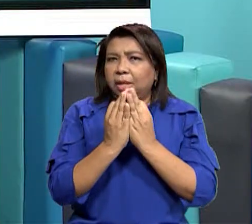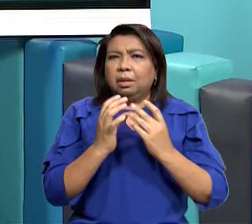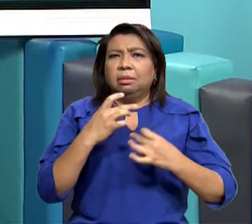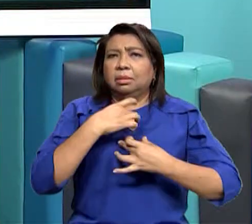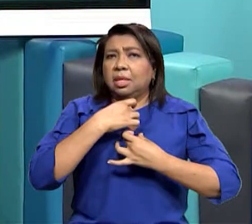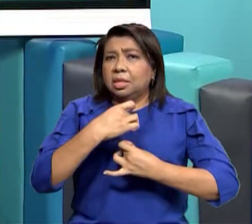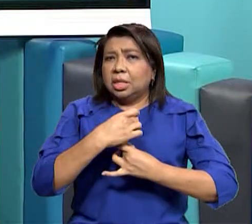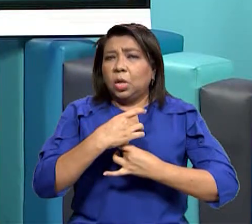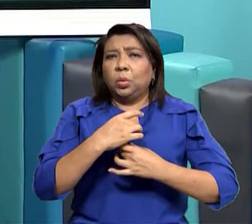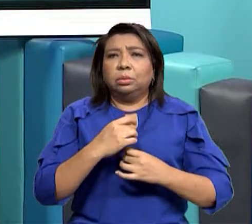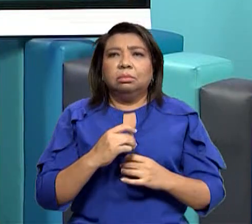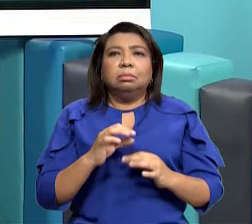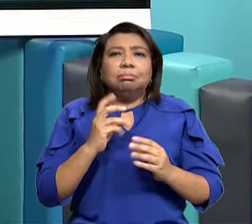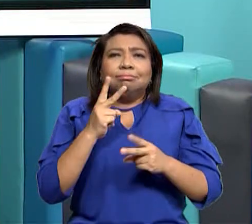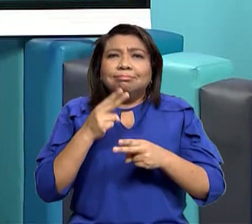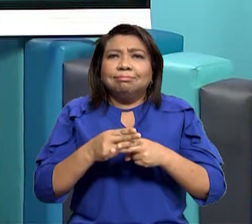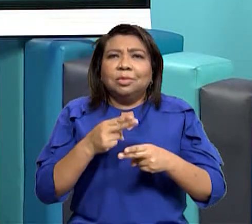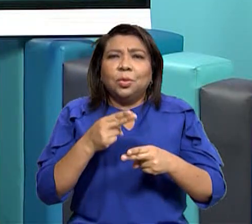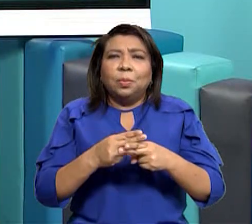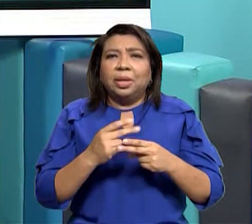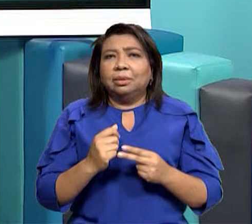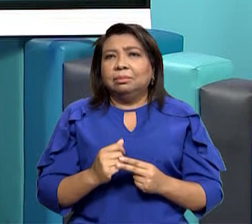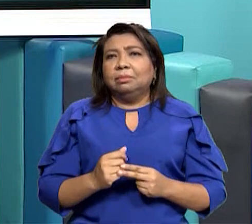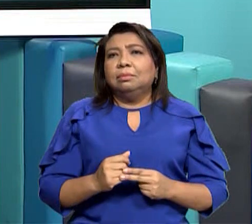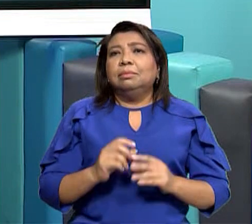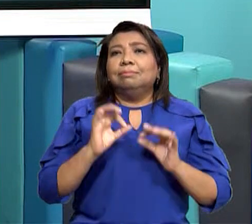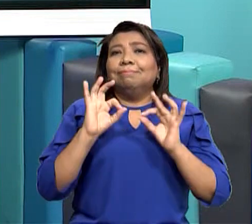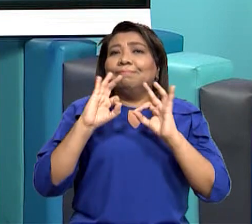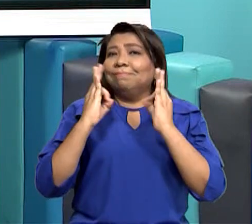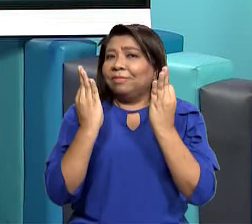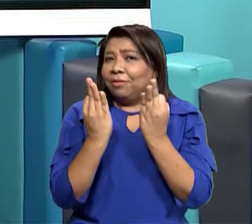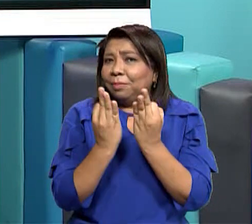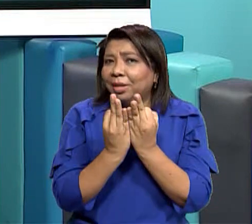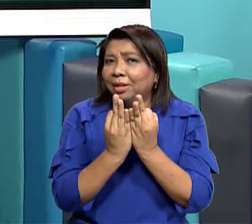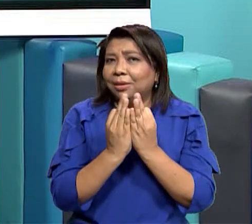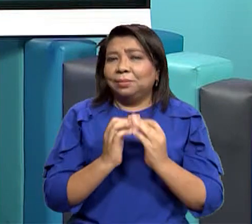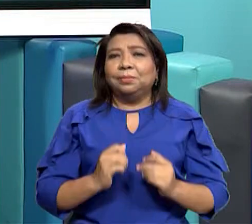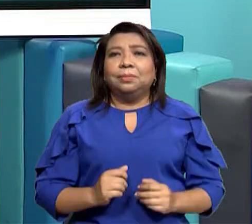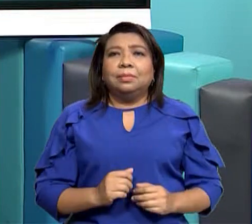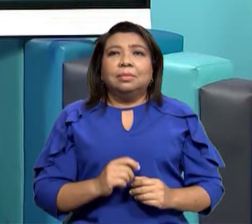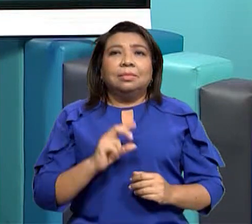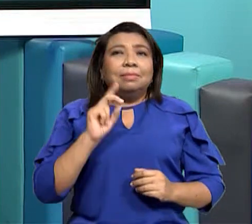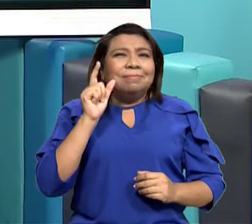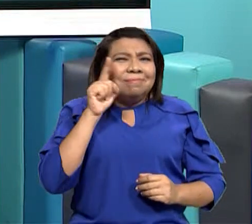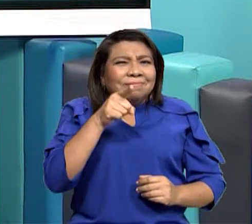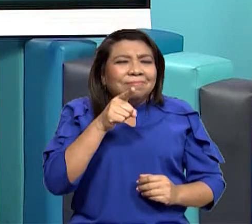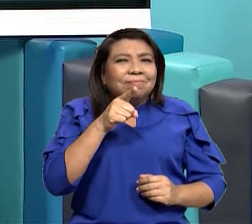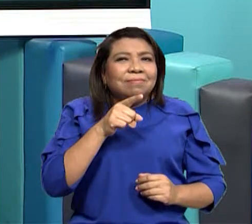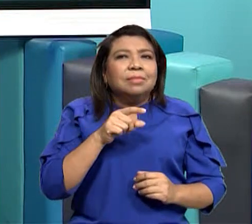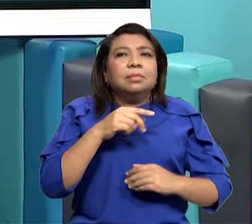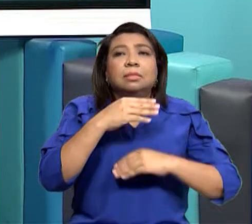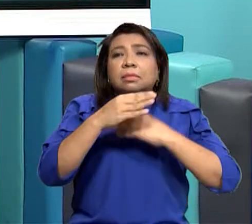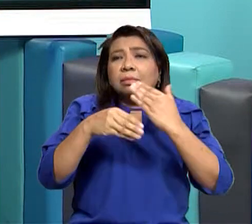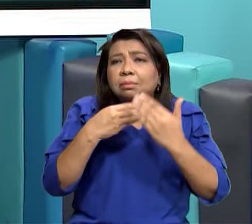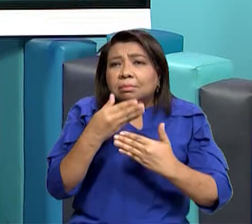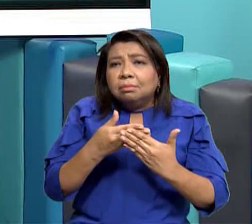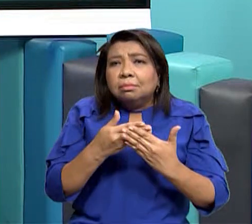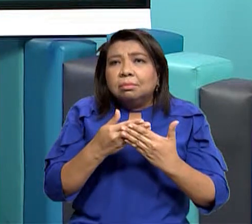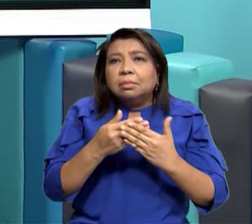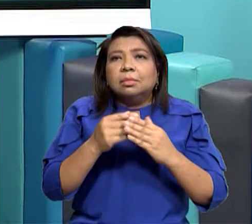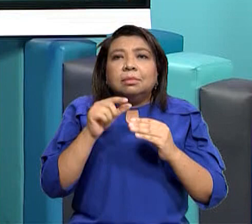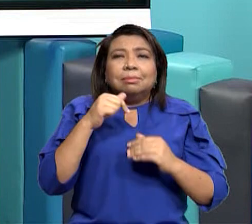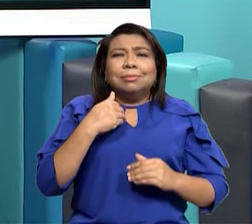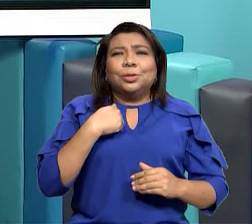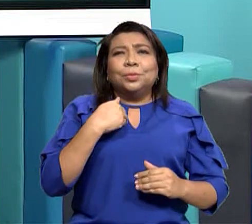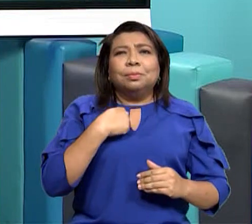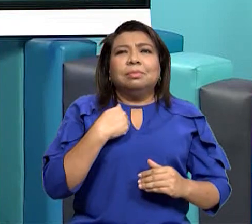deberes son esas normas, ¿verdad? Que cada uno de nosotros debe cumplir A ver, quiero que te pongas a pensar en casa ¿Qué deberes